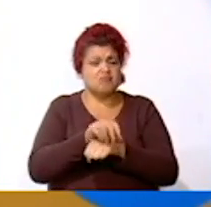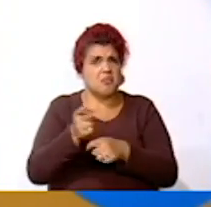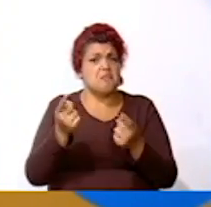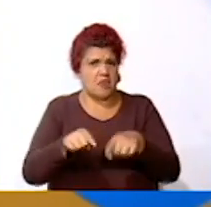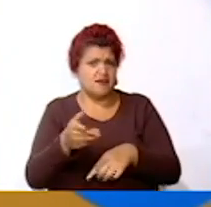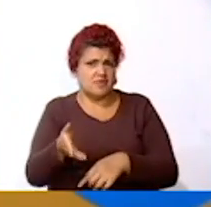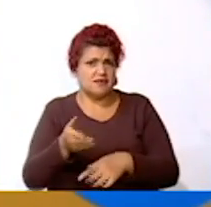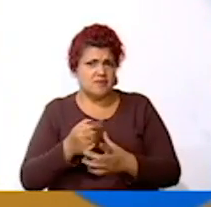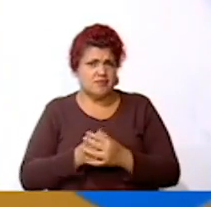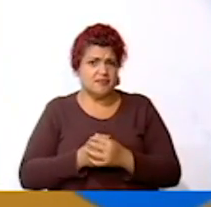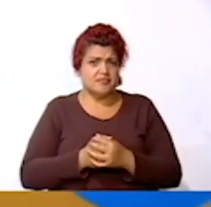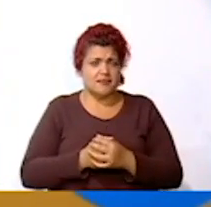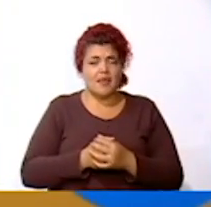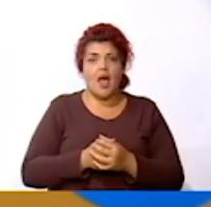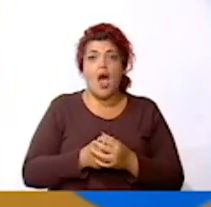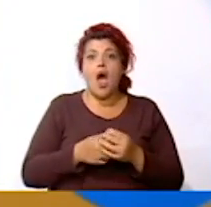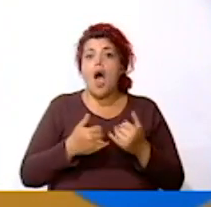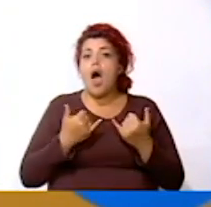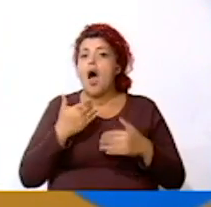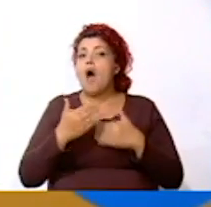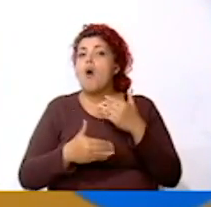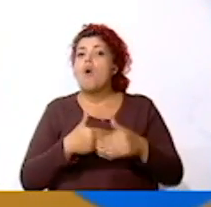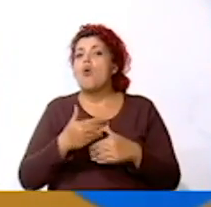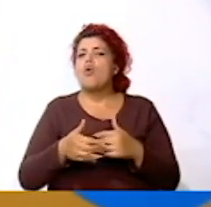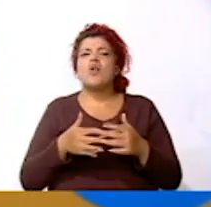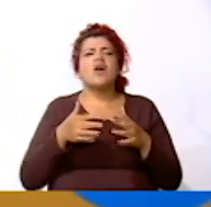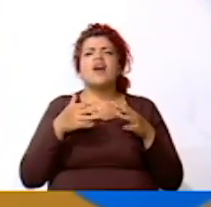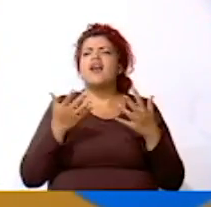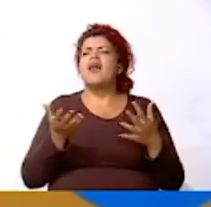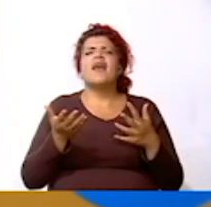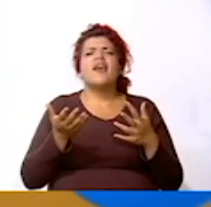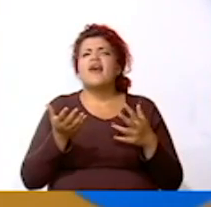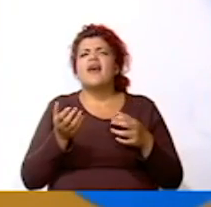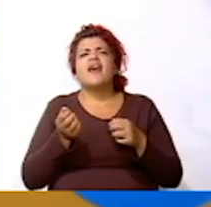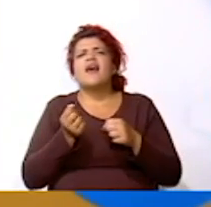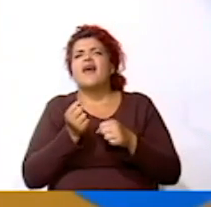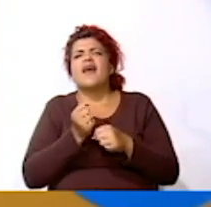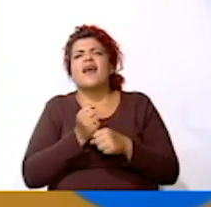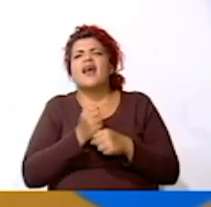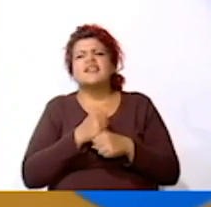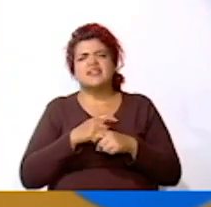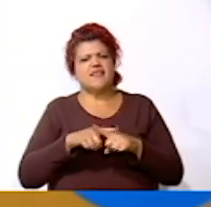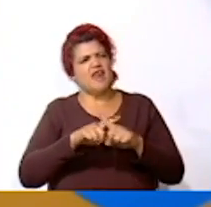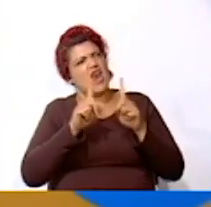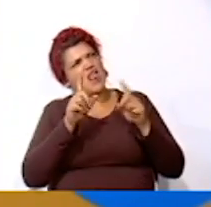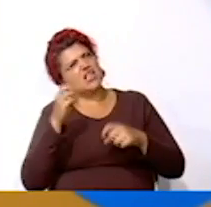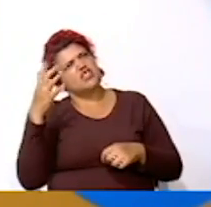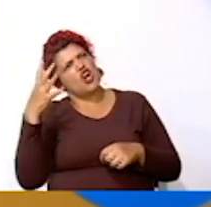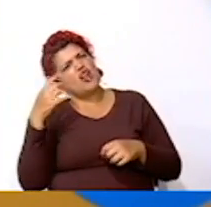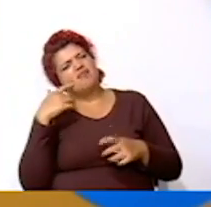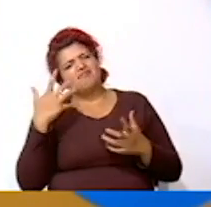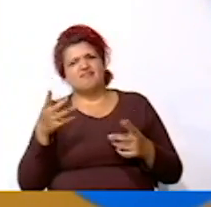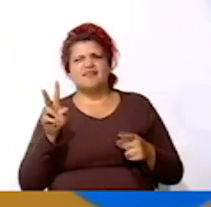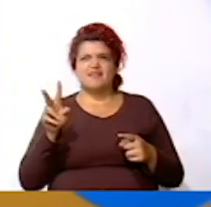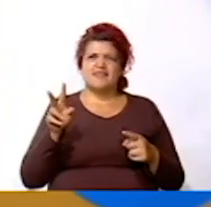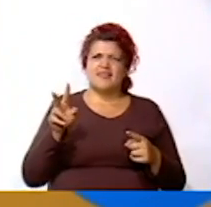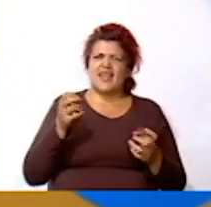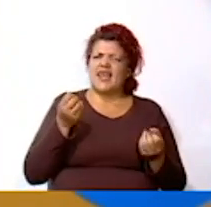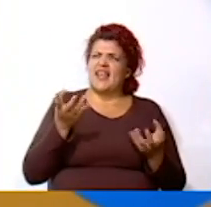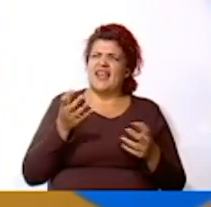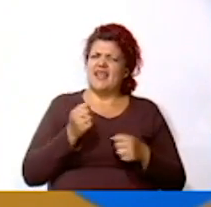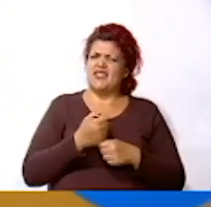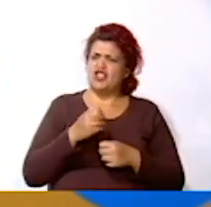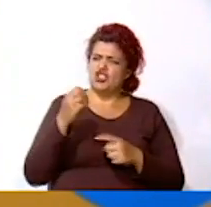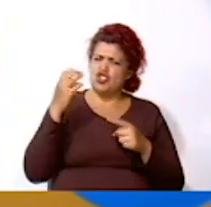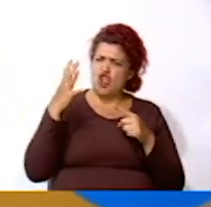Ahora ¿Qué hace diferente al sol de los planetas? ¿O qué hace diferente al sol de